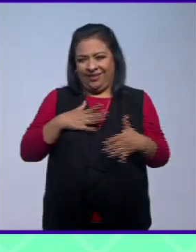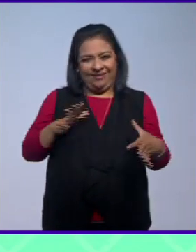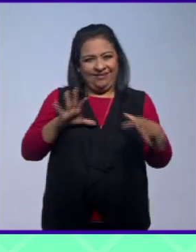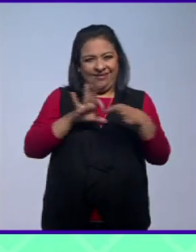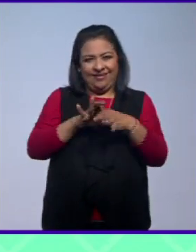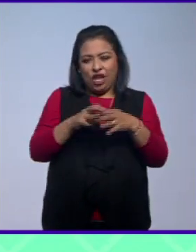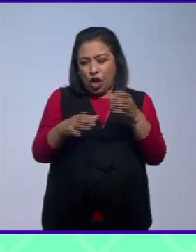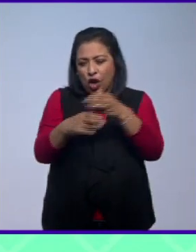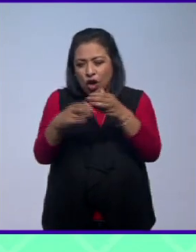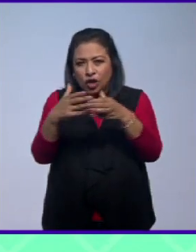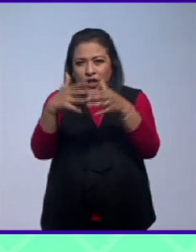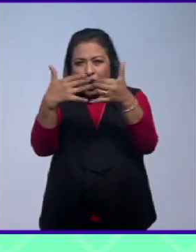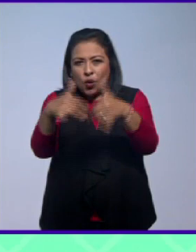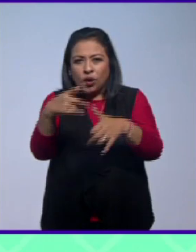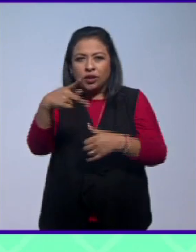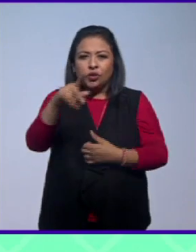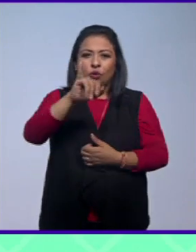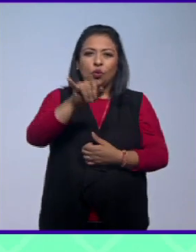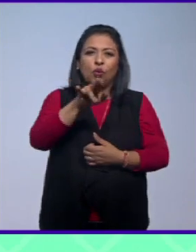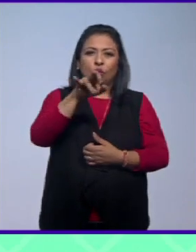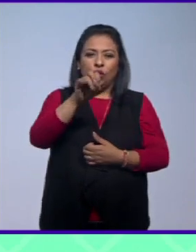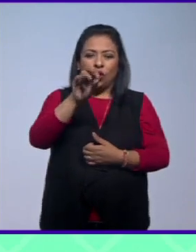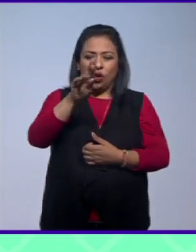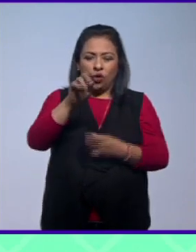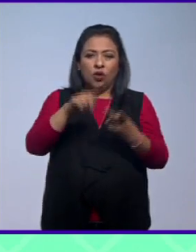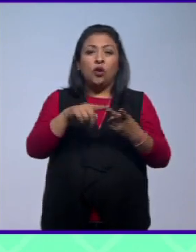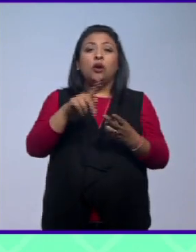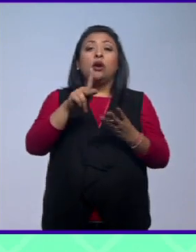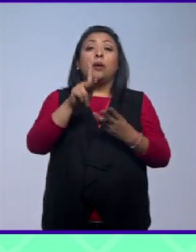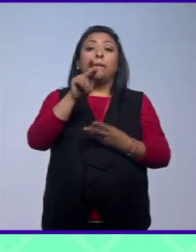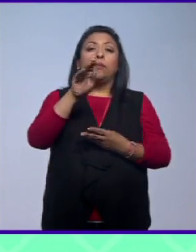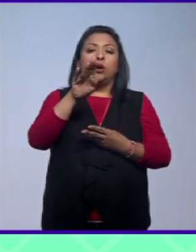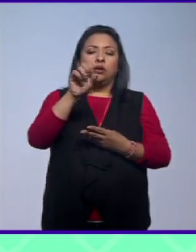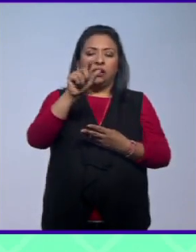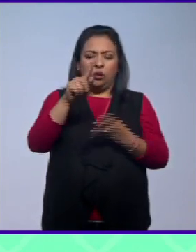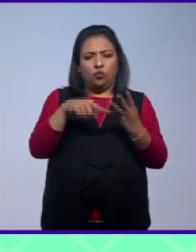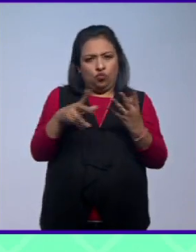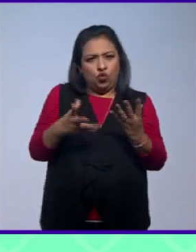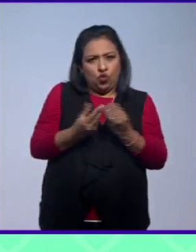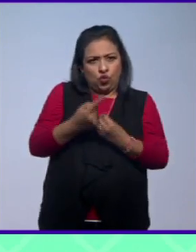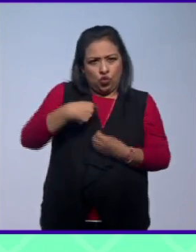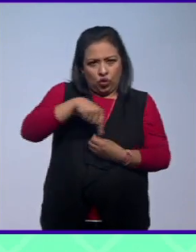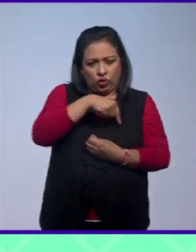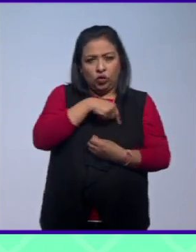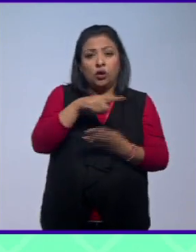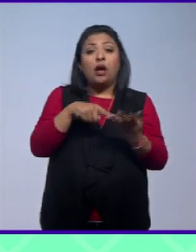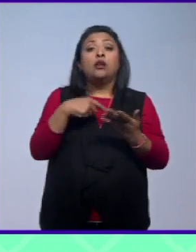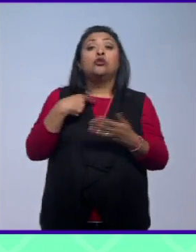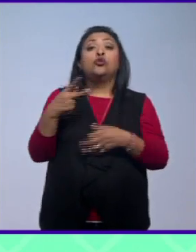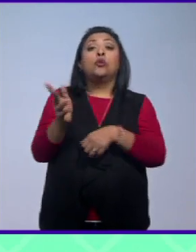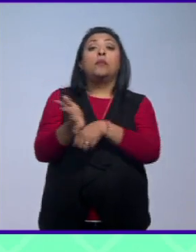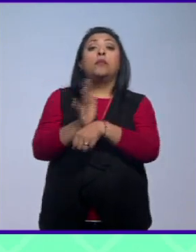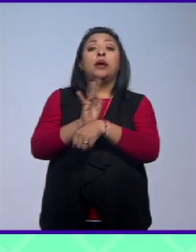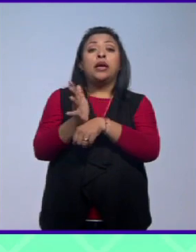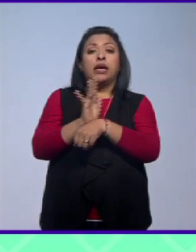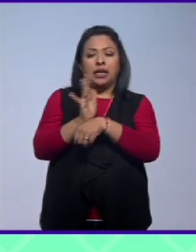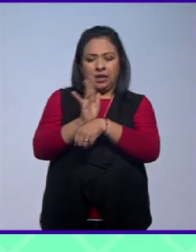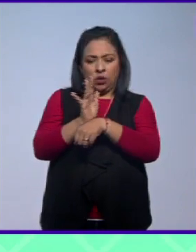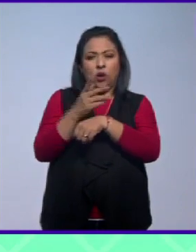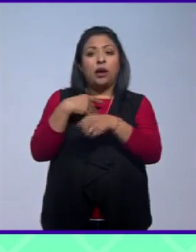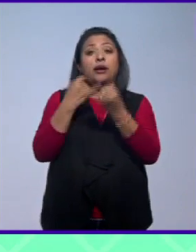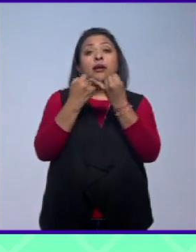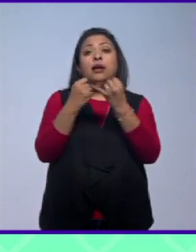instrumentos de juguete de Julio Ordóñez el maestro Paul Salum que viene a presentarse con nosotros trae su película Dante es Inferno con la que